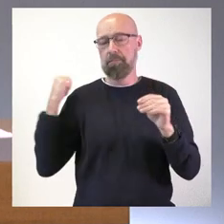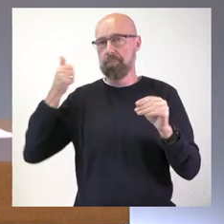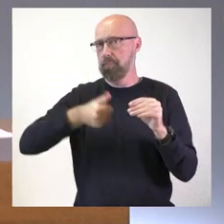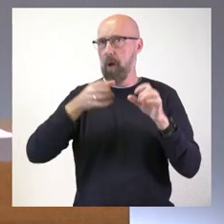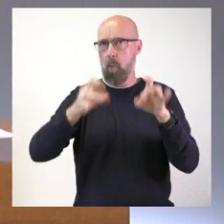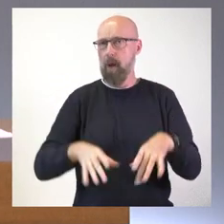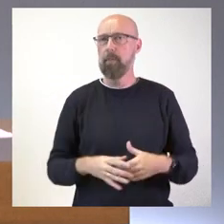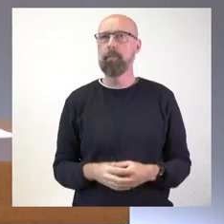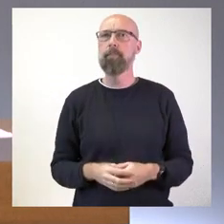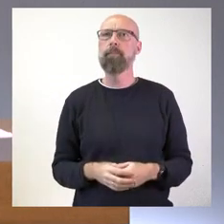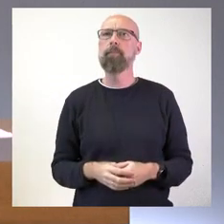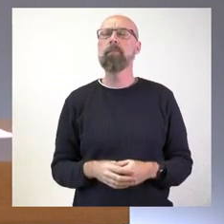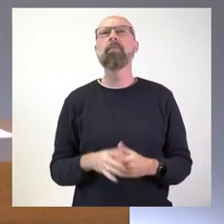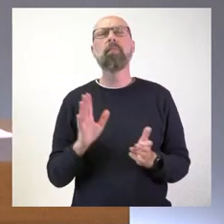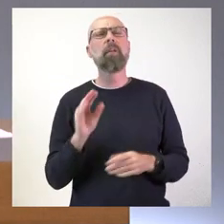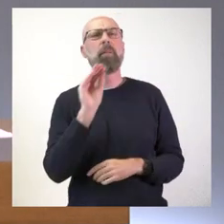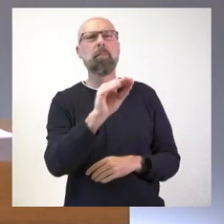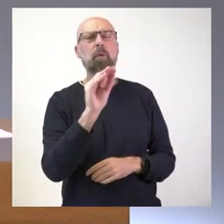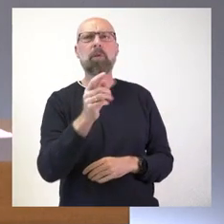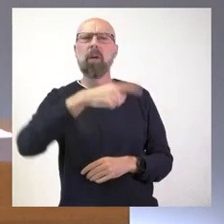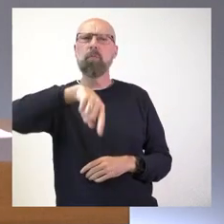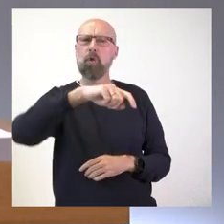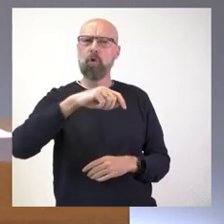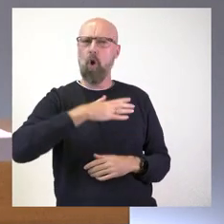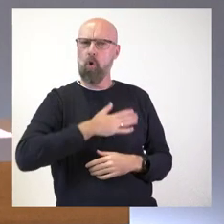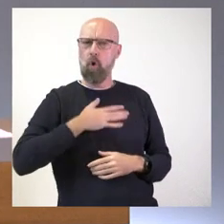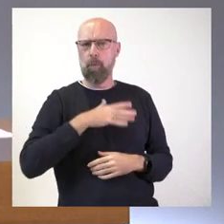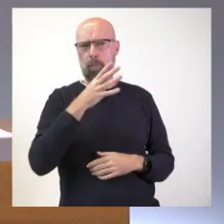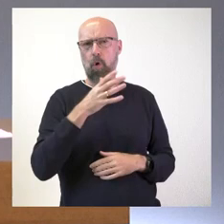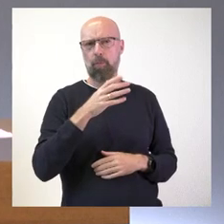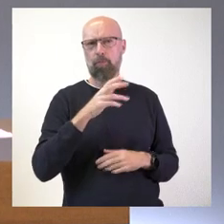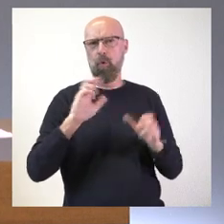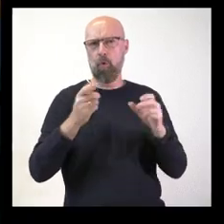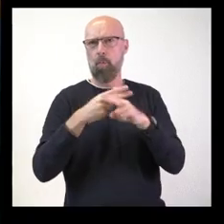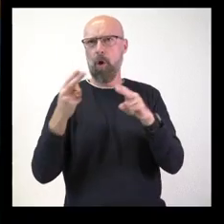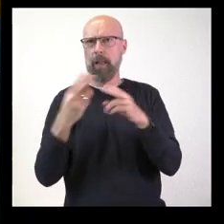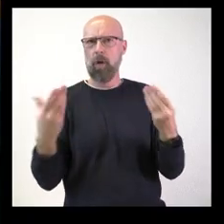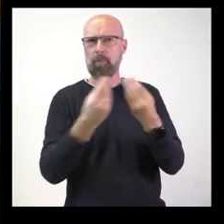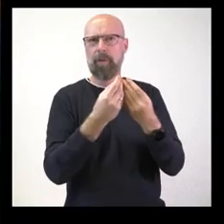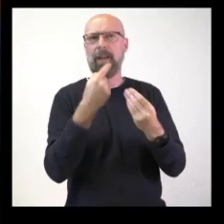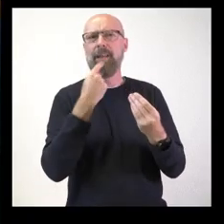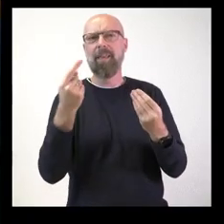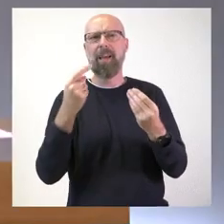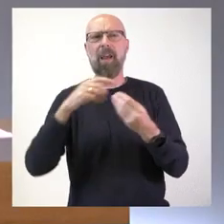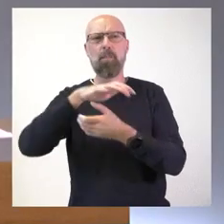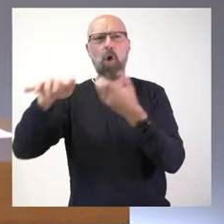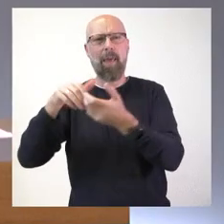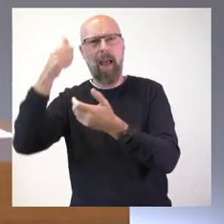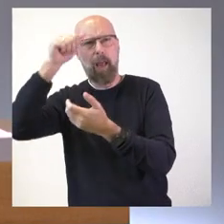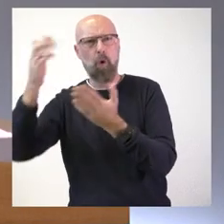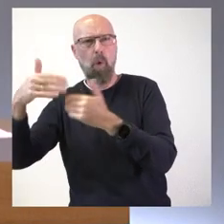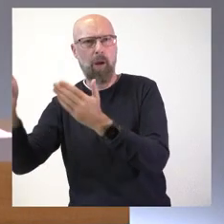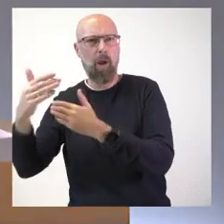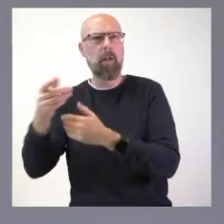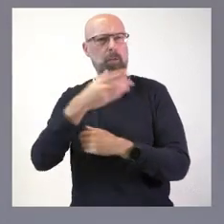Pero ¿ustedes se sienten cómodos con un partido con el que están gobernando y que niegan la violencia de género? Bueno, nosotros lo que tenemos que